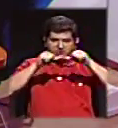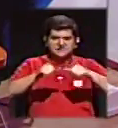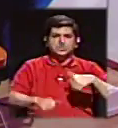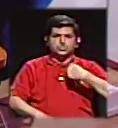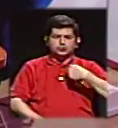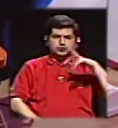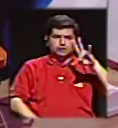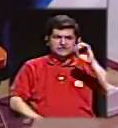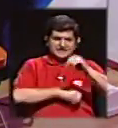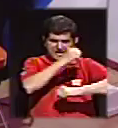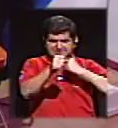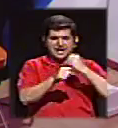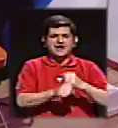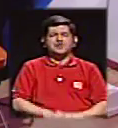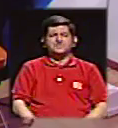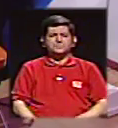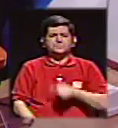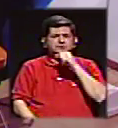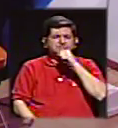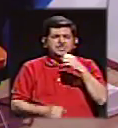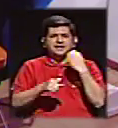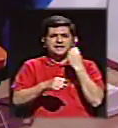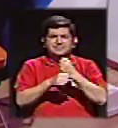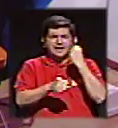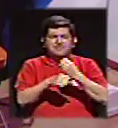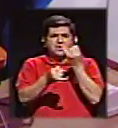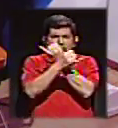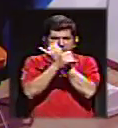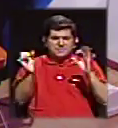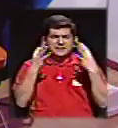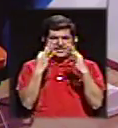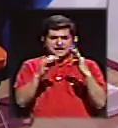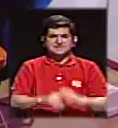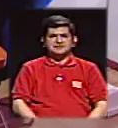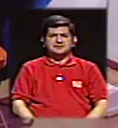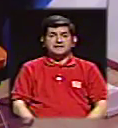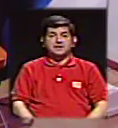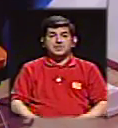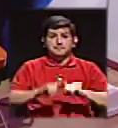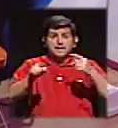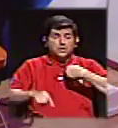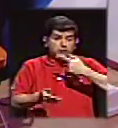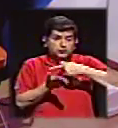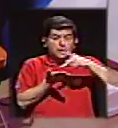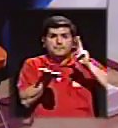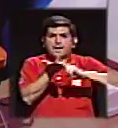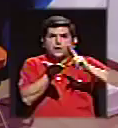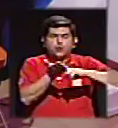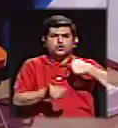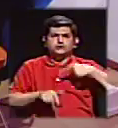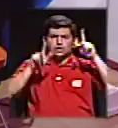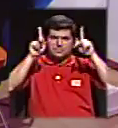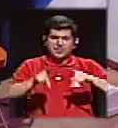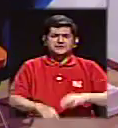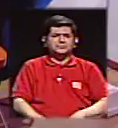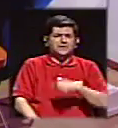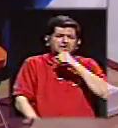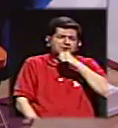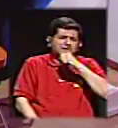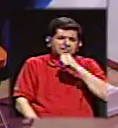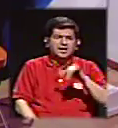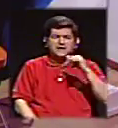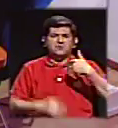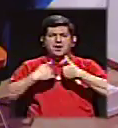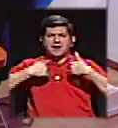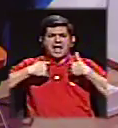Tengo 70 años. Como anciano trabajé para ser independiente. Al anciano se le cobran impuestos. Yo siento que soy una persona anciana. Somos